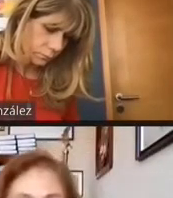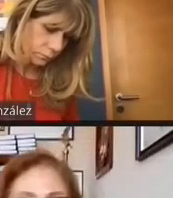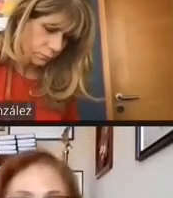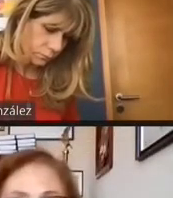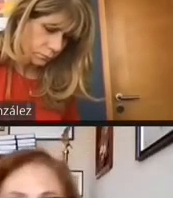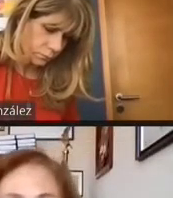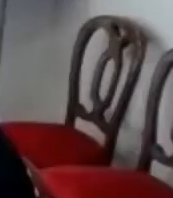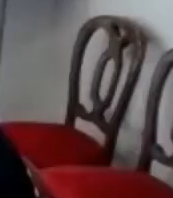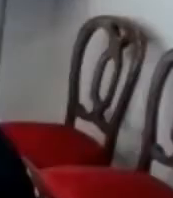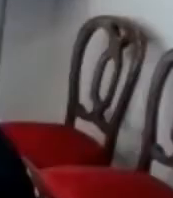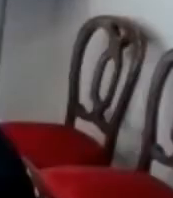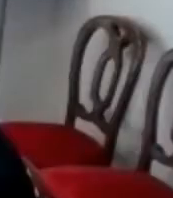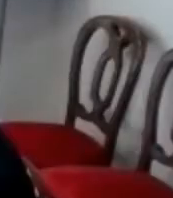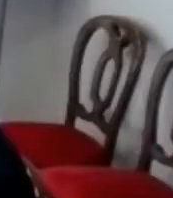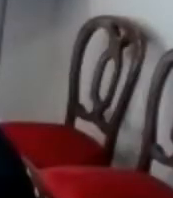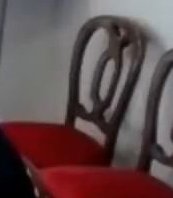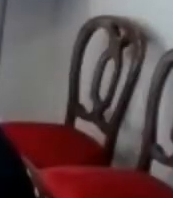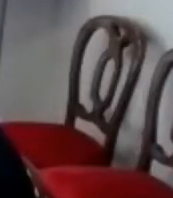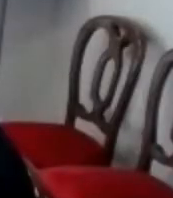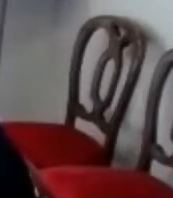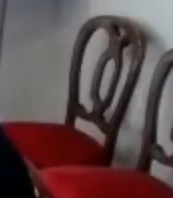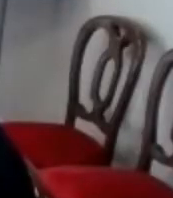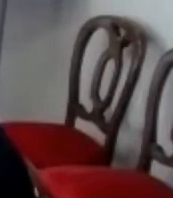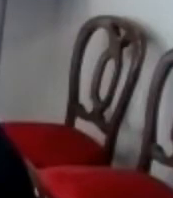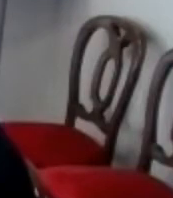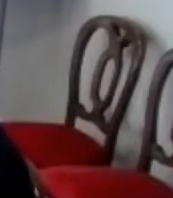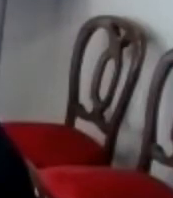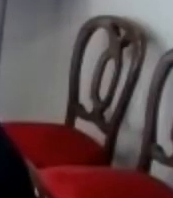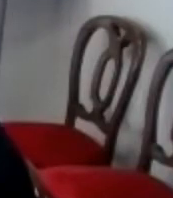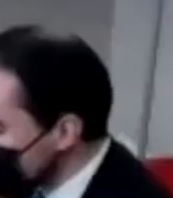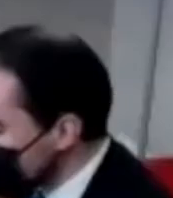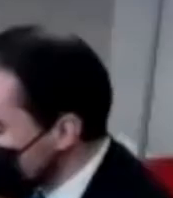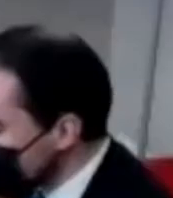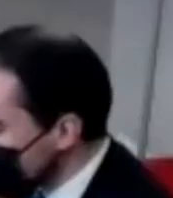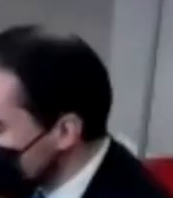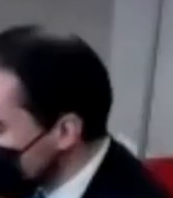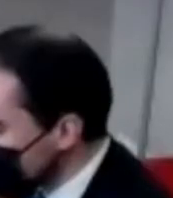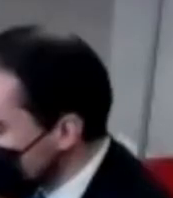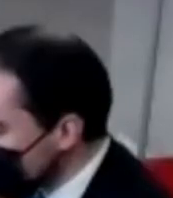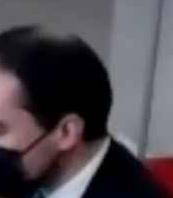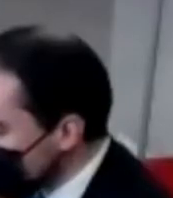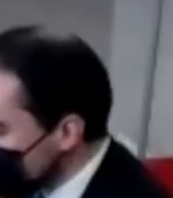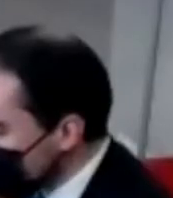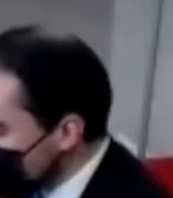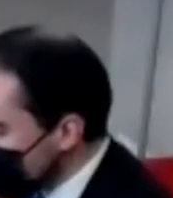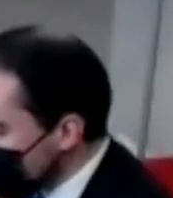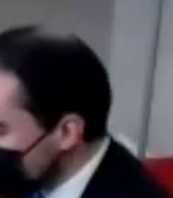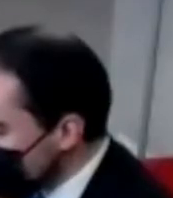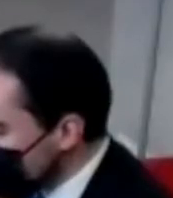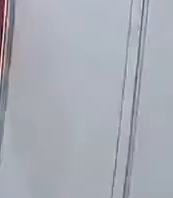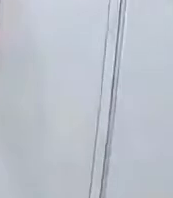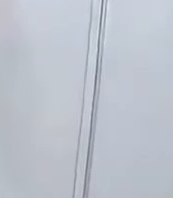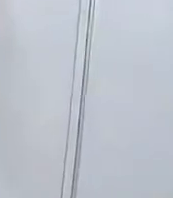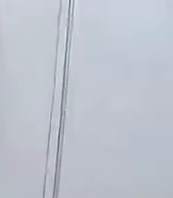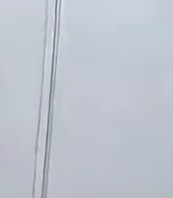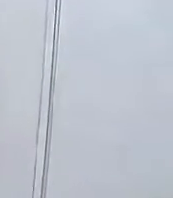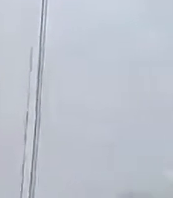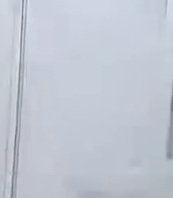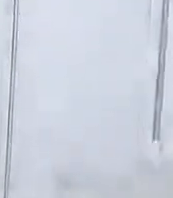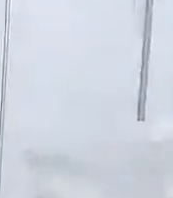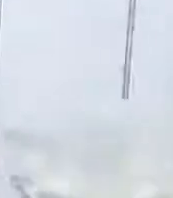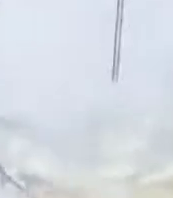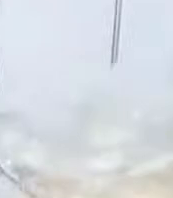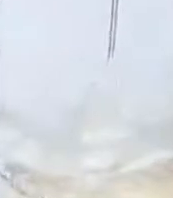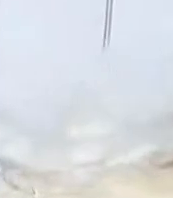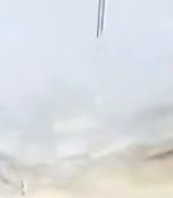por la reforma de pensiones y es cierto también que se paró de su asiento en varias oportunidades cuando los medios aseguraban que en